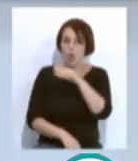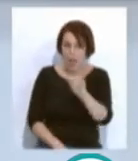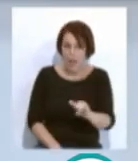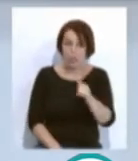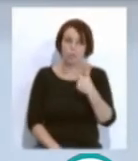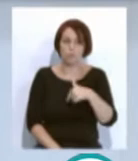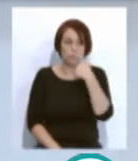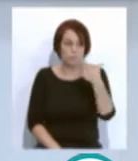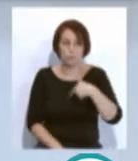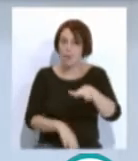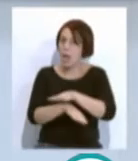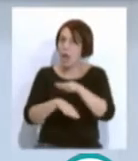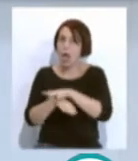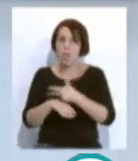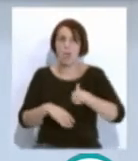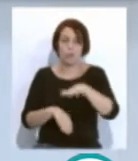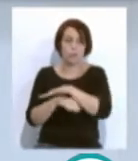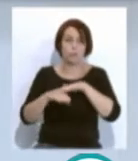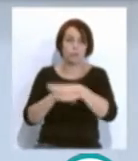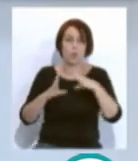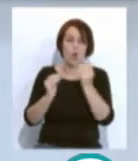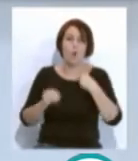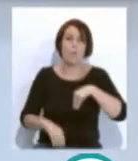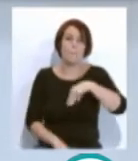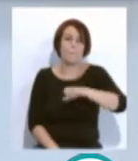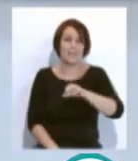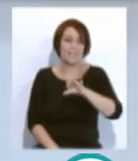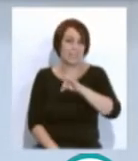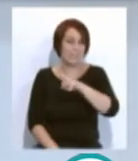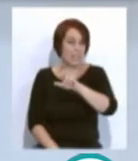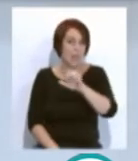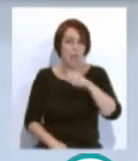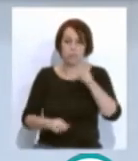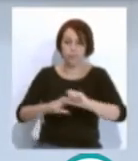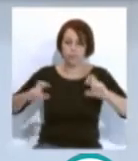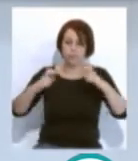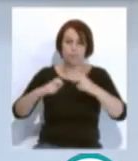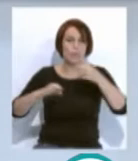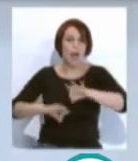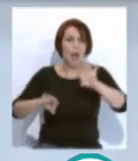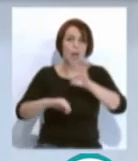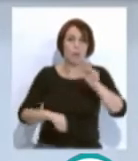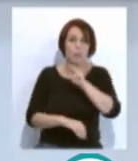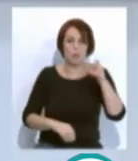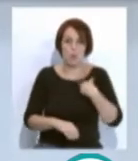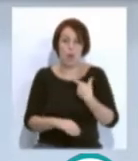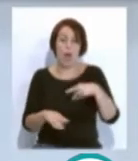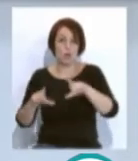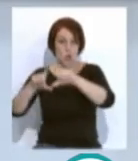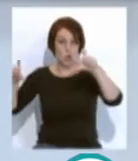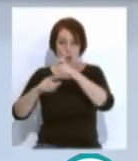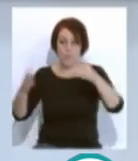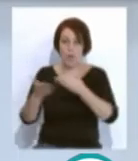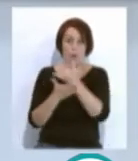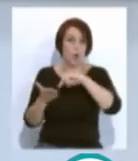afeado a la delegada del gobierno andaluz, Anamestre, que no se reúna con él, mientras el Partido Popular pide al consorcio que no se salga